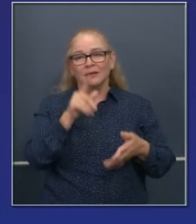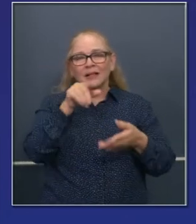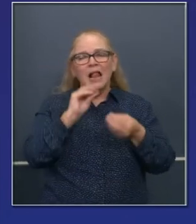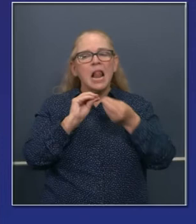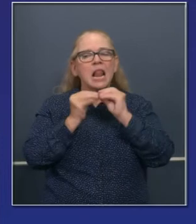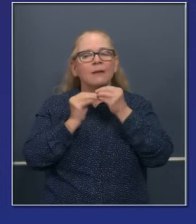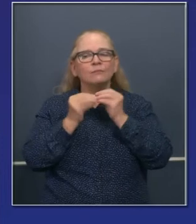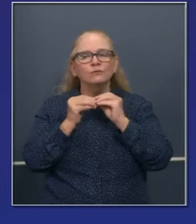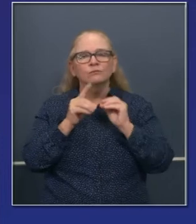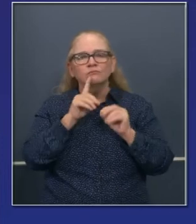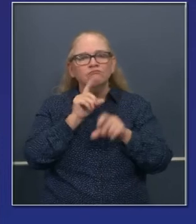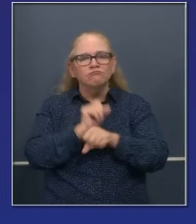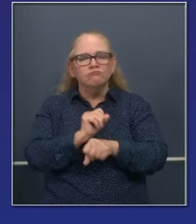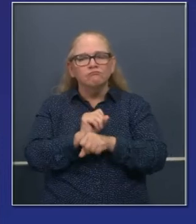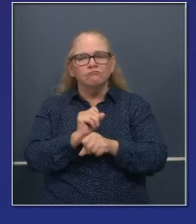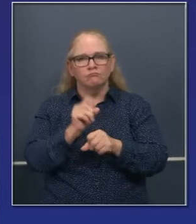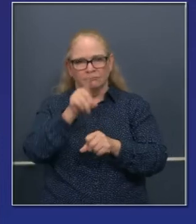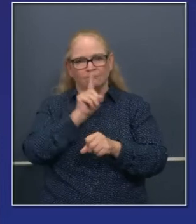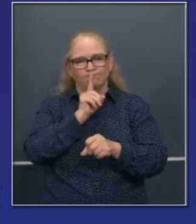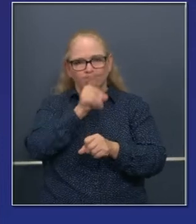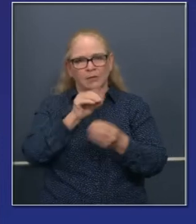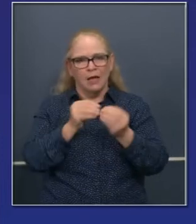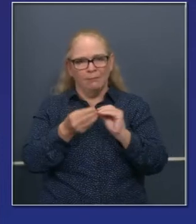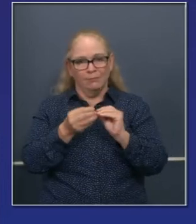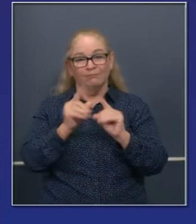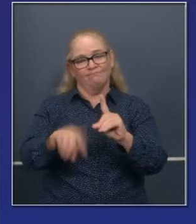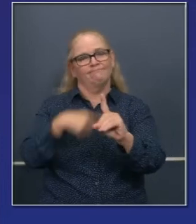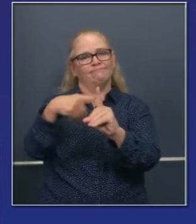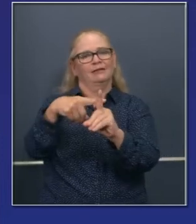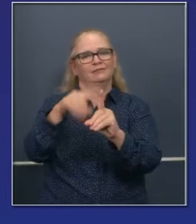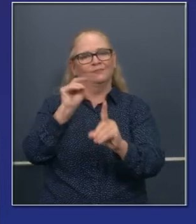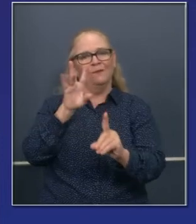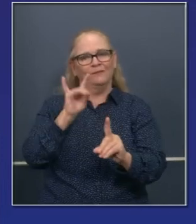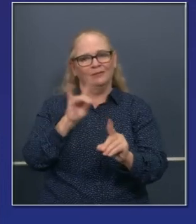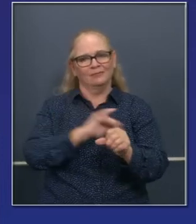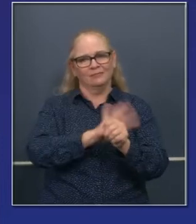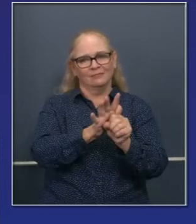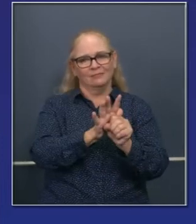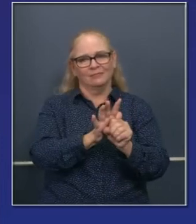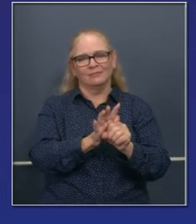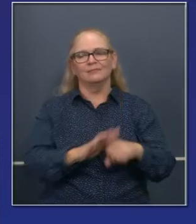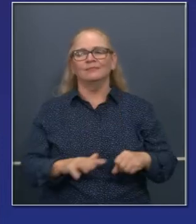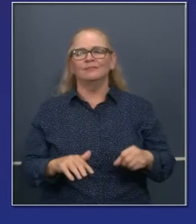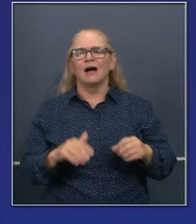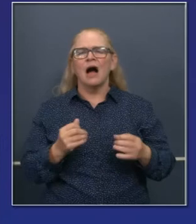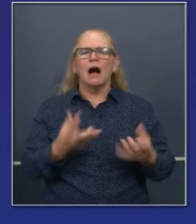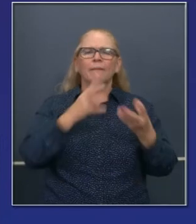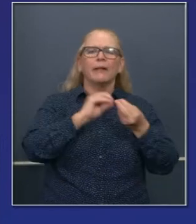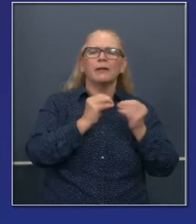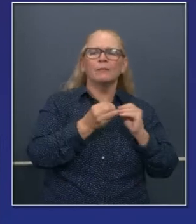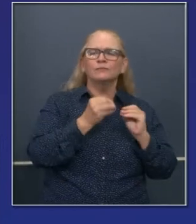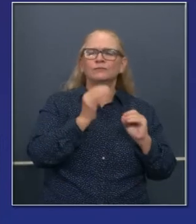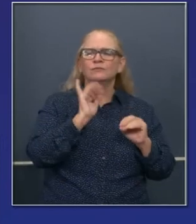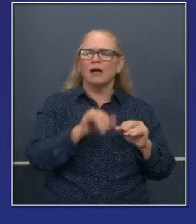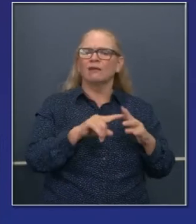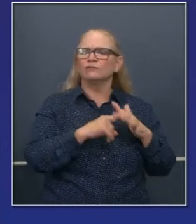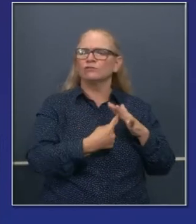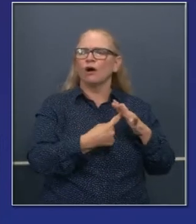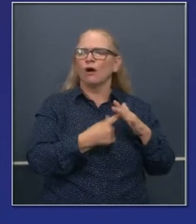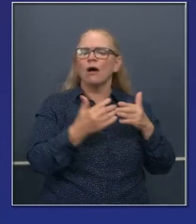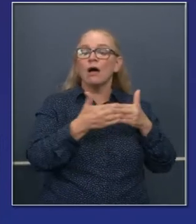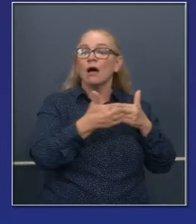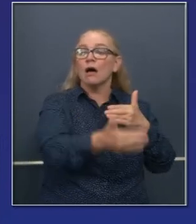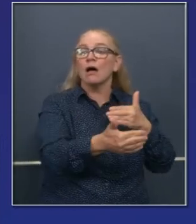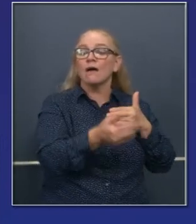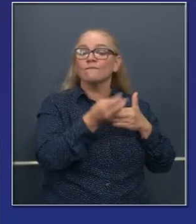representan el número de casos positivos y un número que empieza el proceso